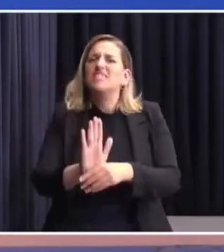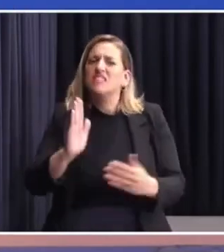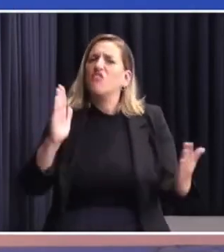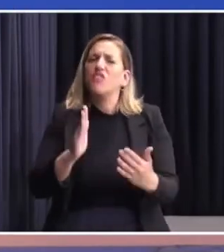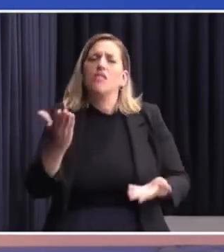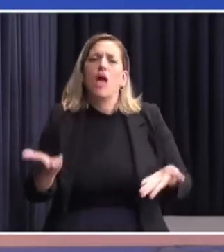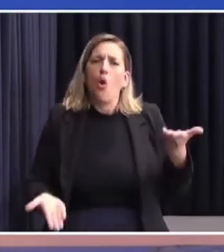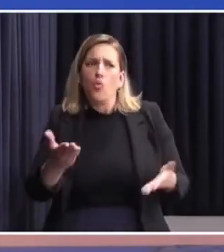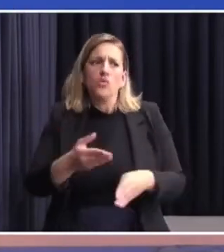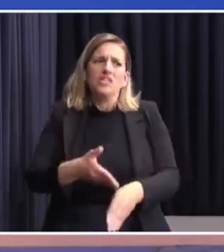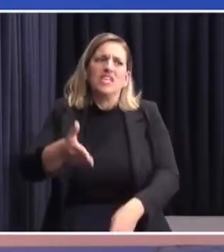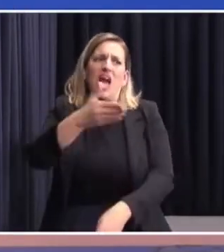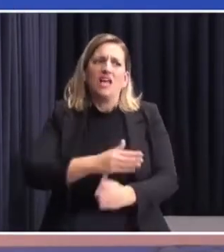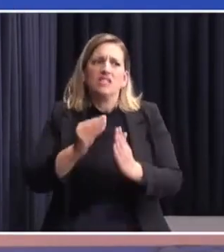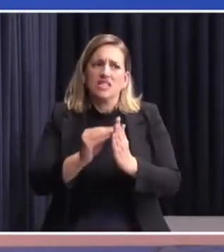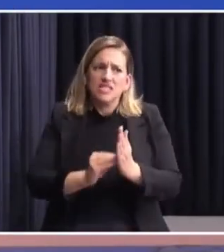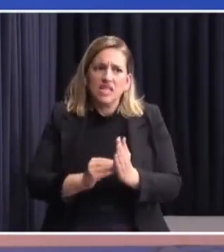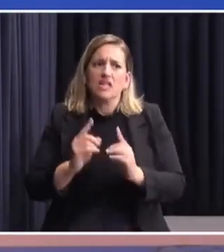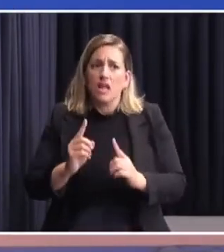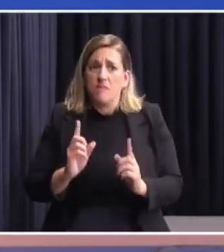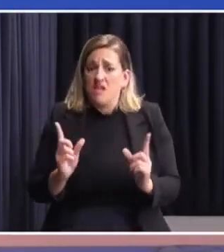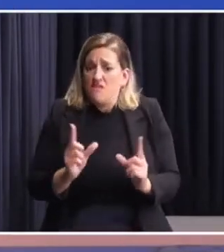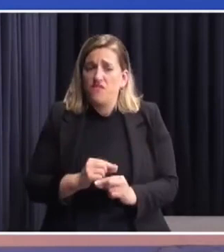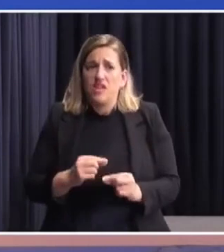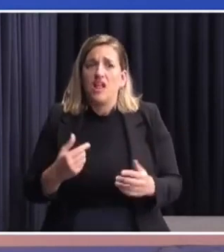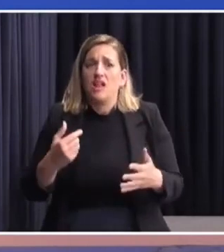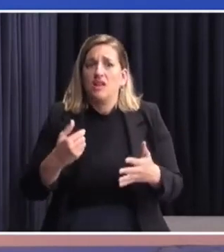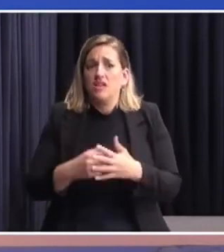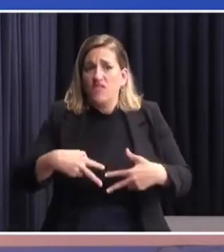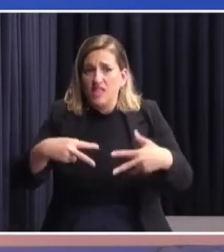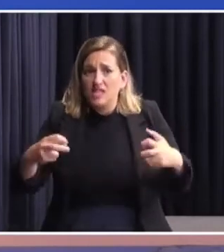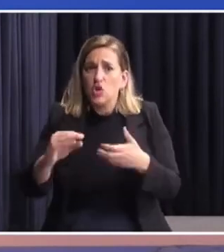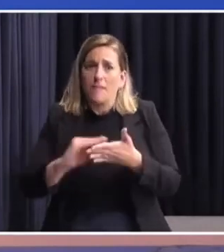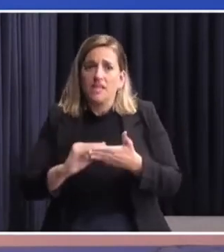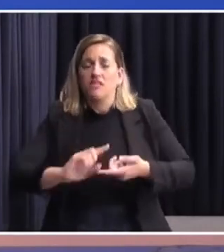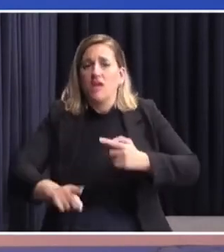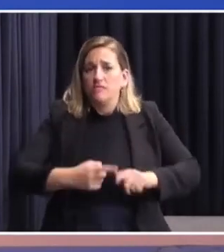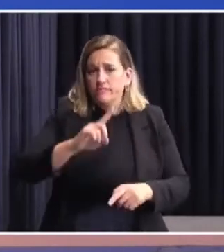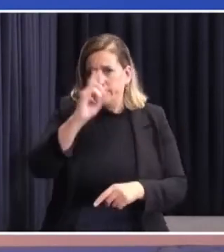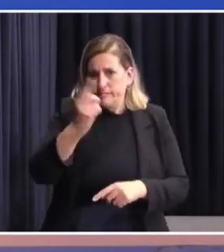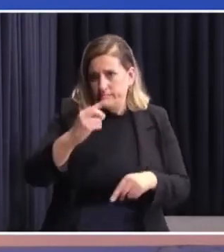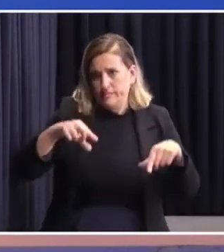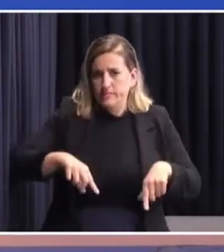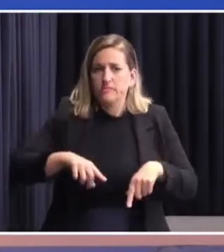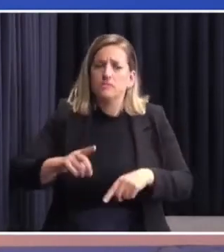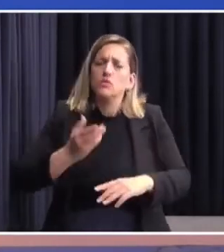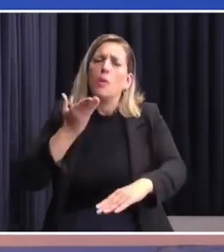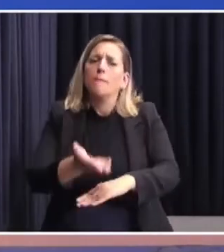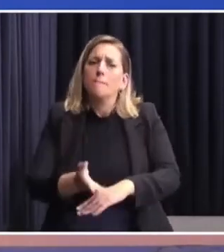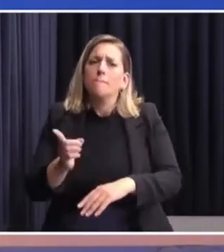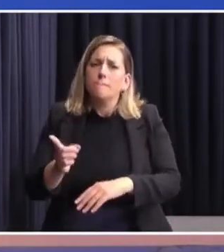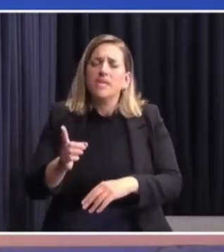justicia los antecedentes y el fin de una investigación administrativa en el Ministerio de Relaciones Exteriores, yo le pido a